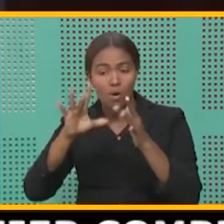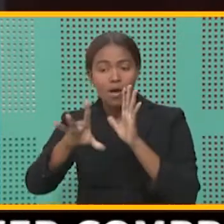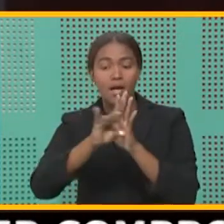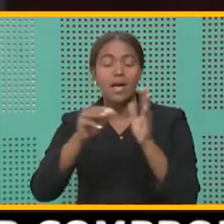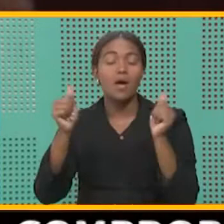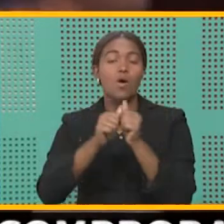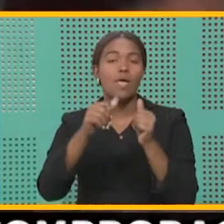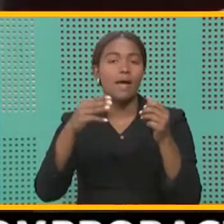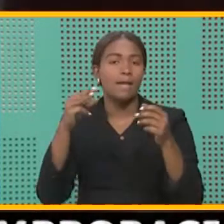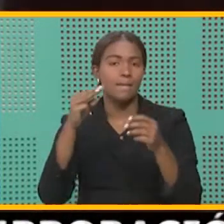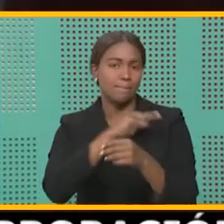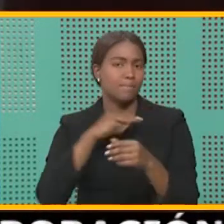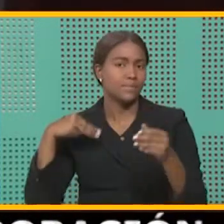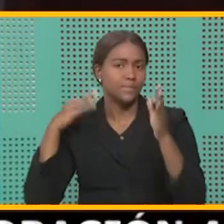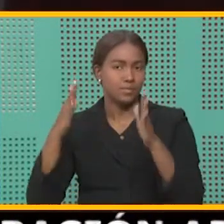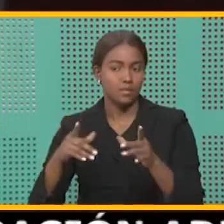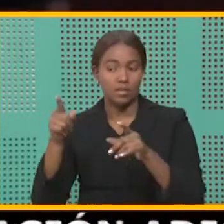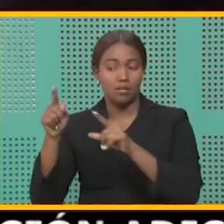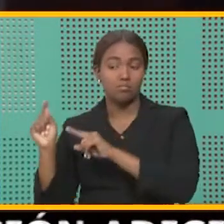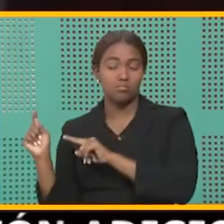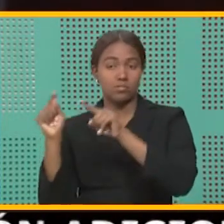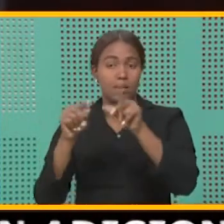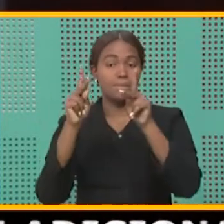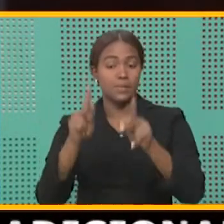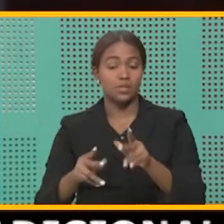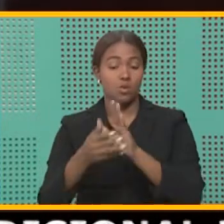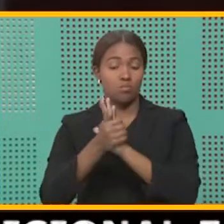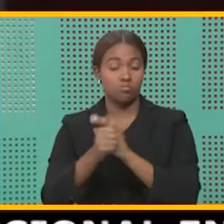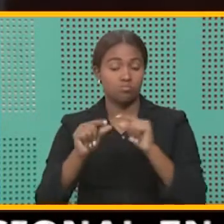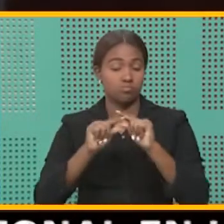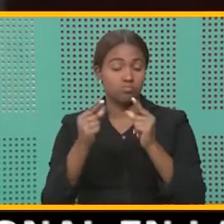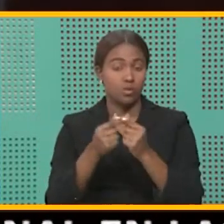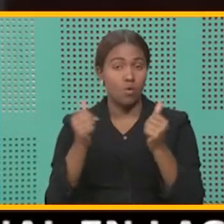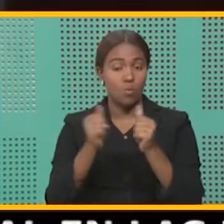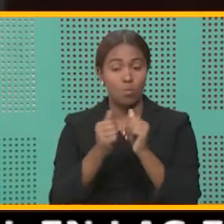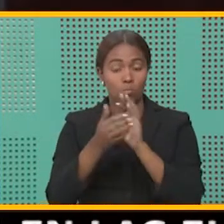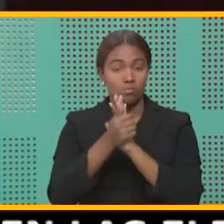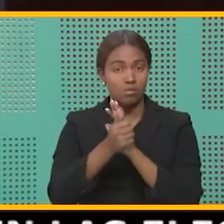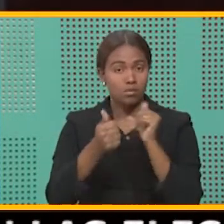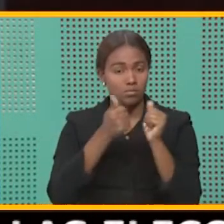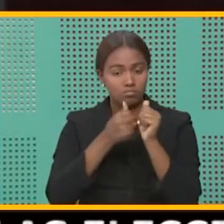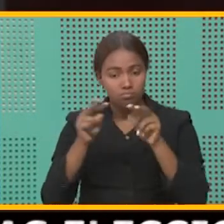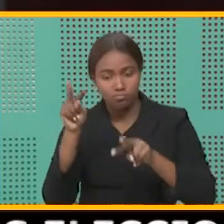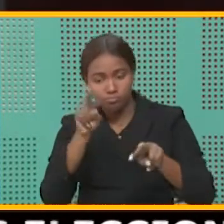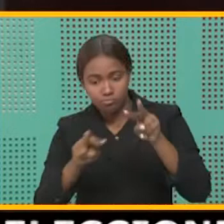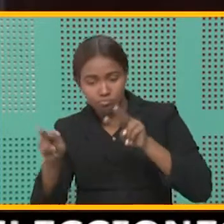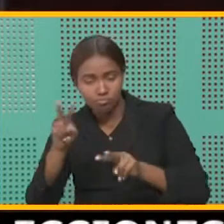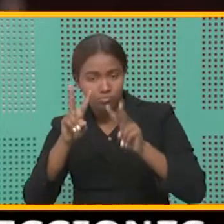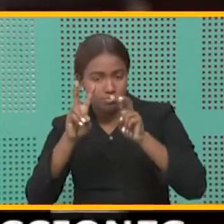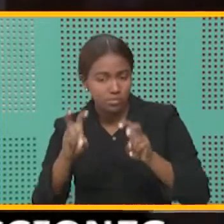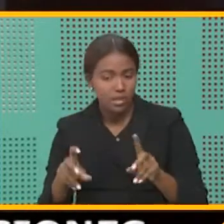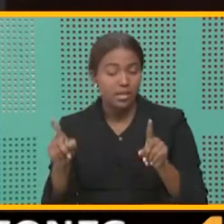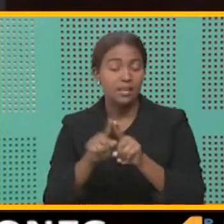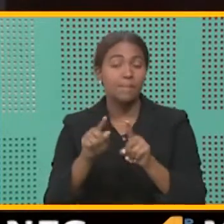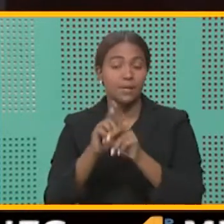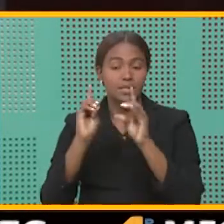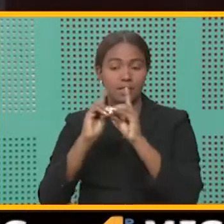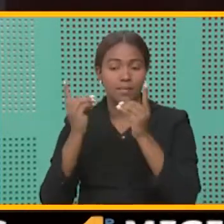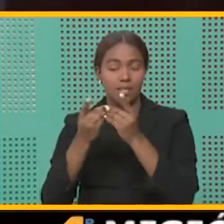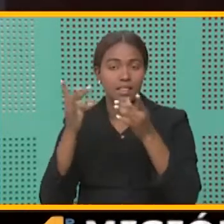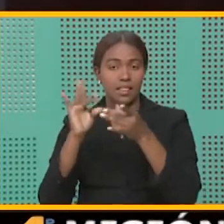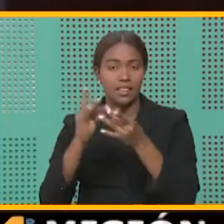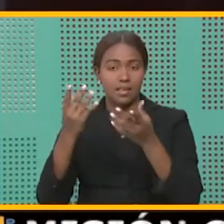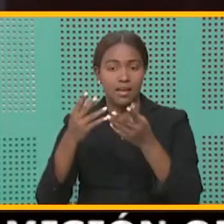Él envía a un personal especializado con especialidad en infectología y también del Departamento de